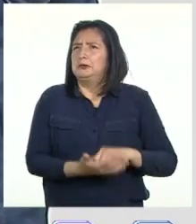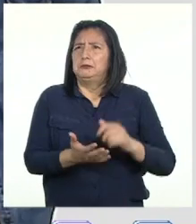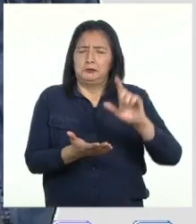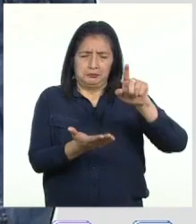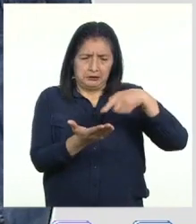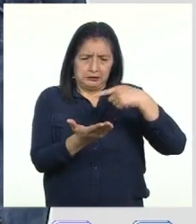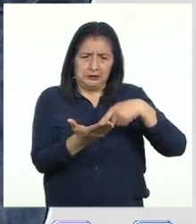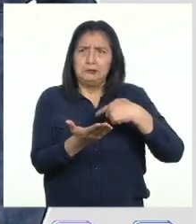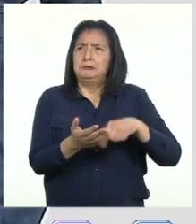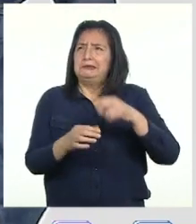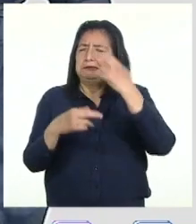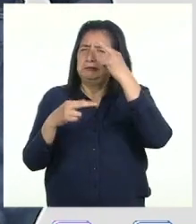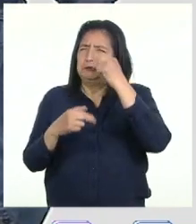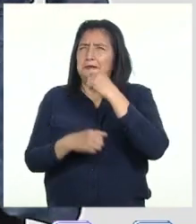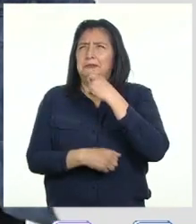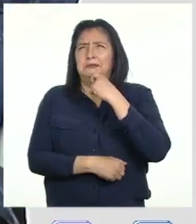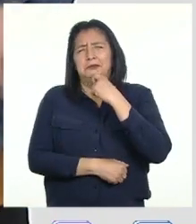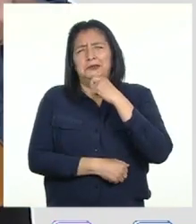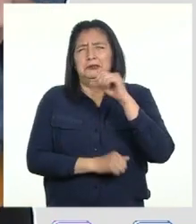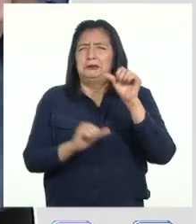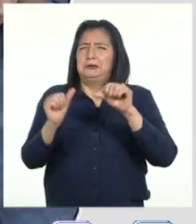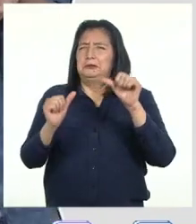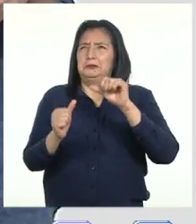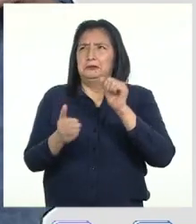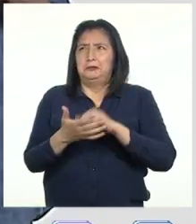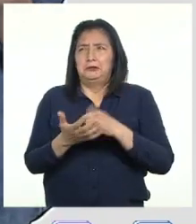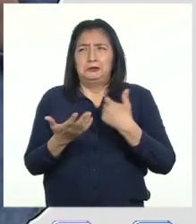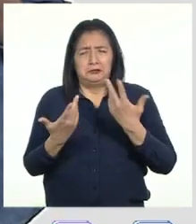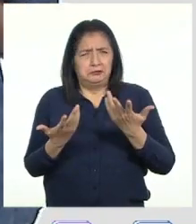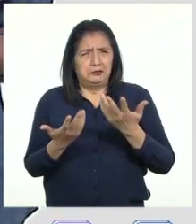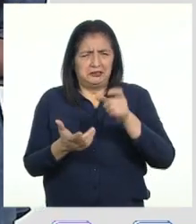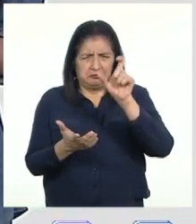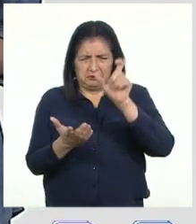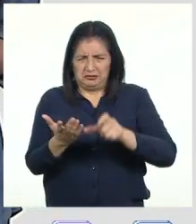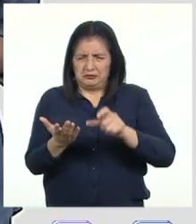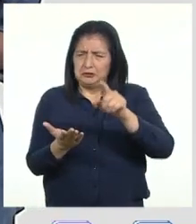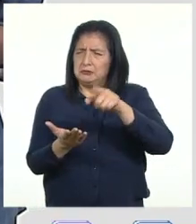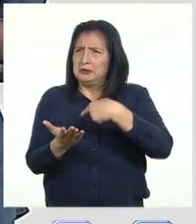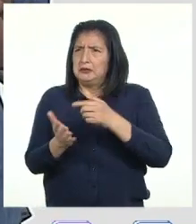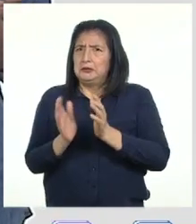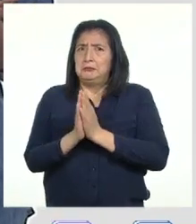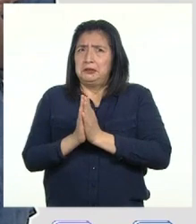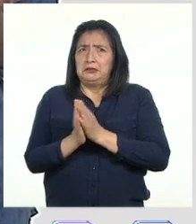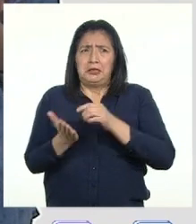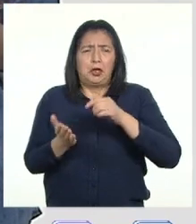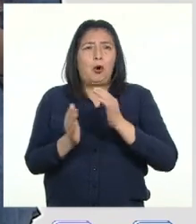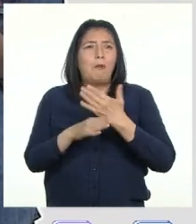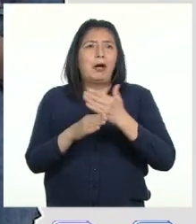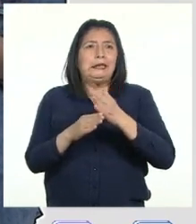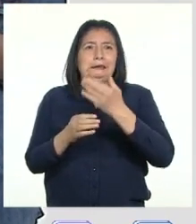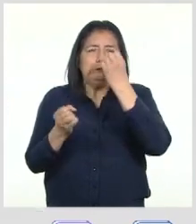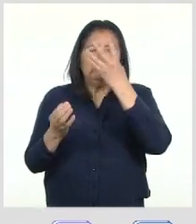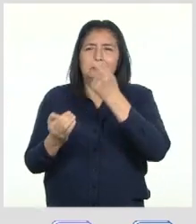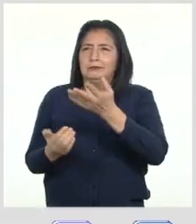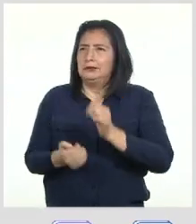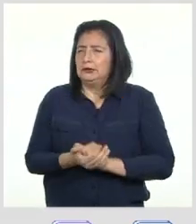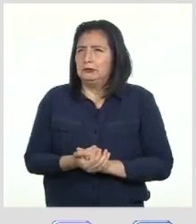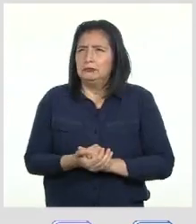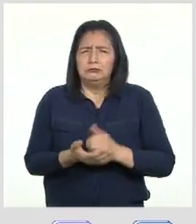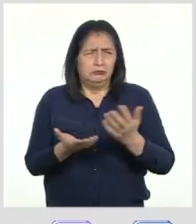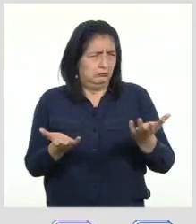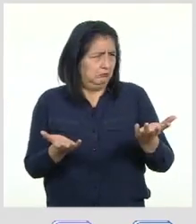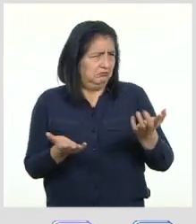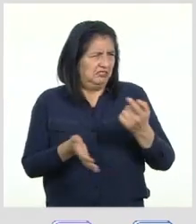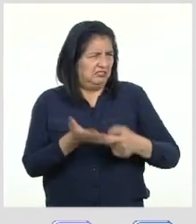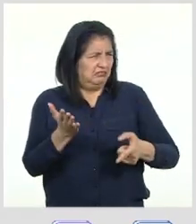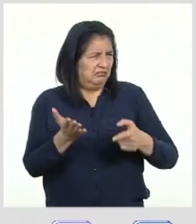mensaje sobre una noticia que me parece dudosa Y lo peor, es que la persona que me lo envió me pide que comparta la información ¿Y sobre